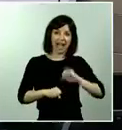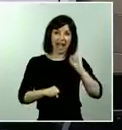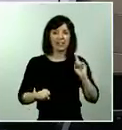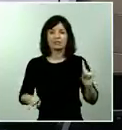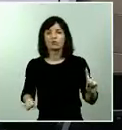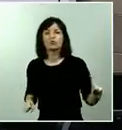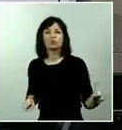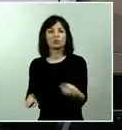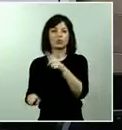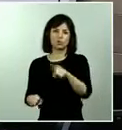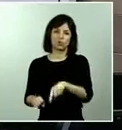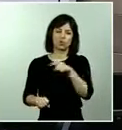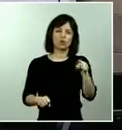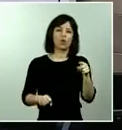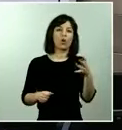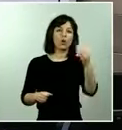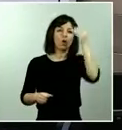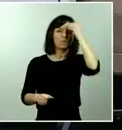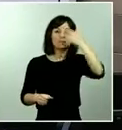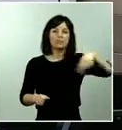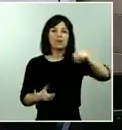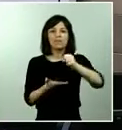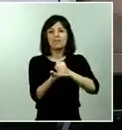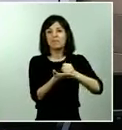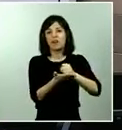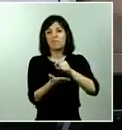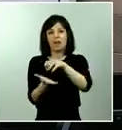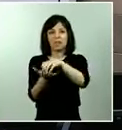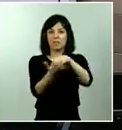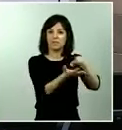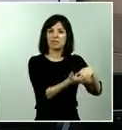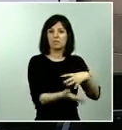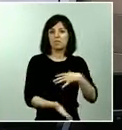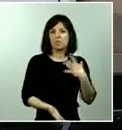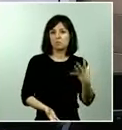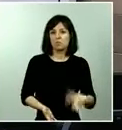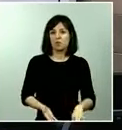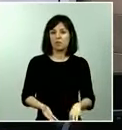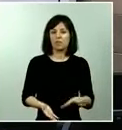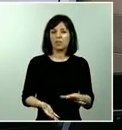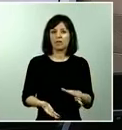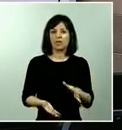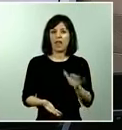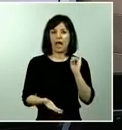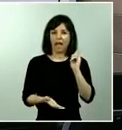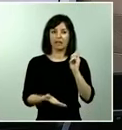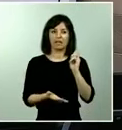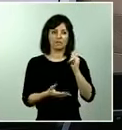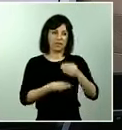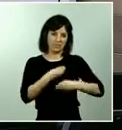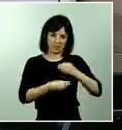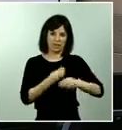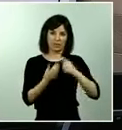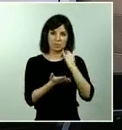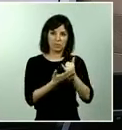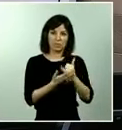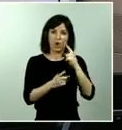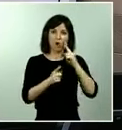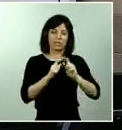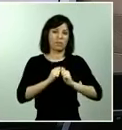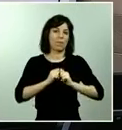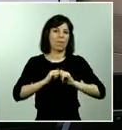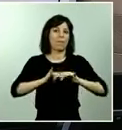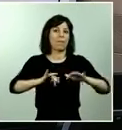considera que las farmacias podrían ser también un lugar de las pruebas y así alcanzar el total de la población de forma más rápida muchas gracias